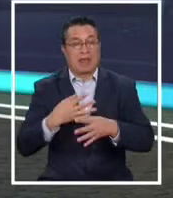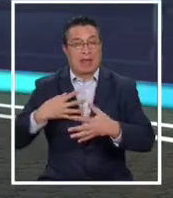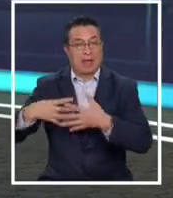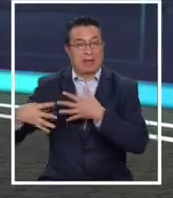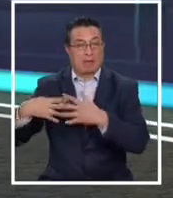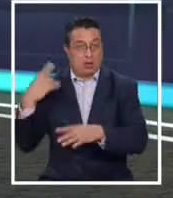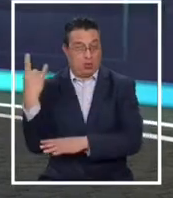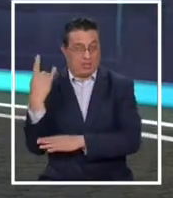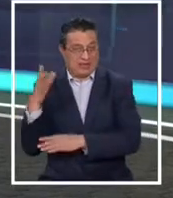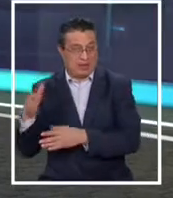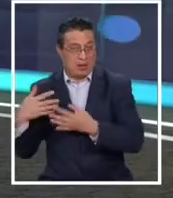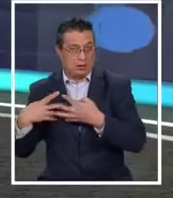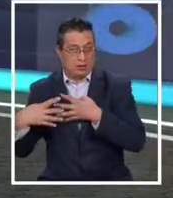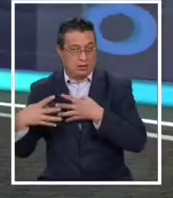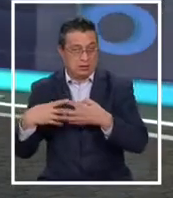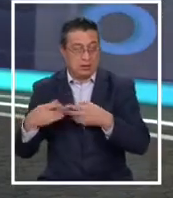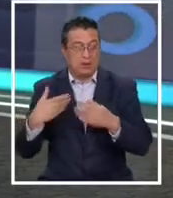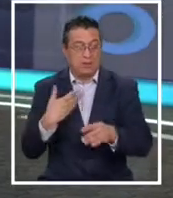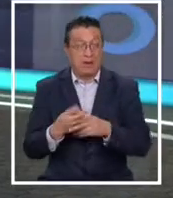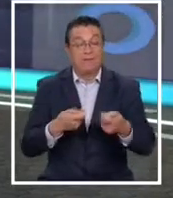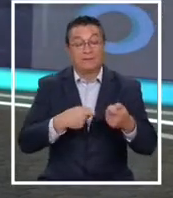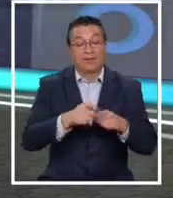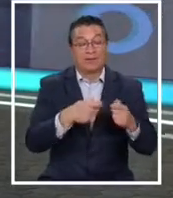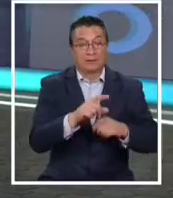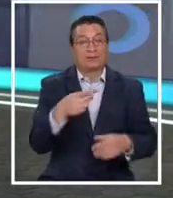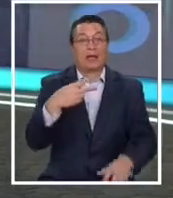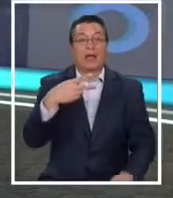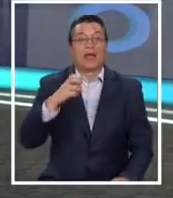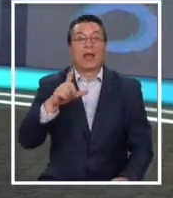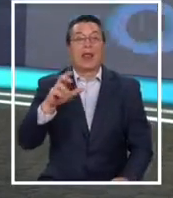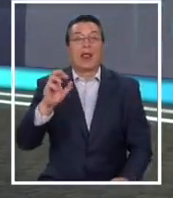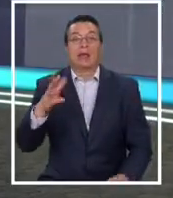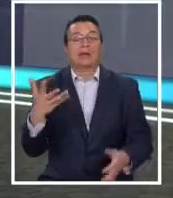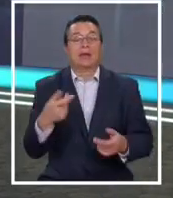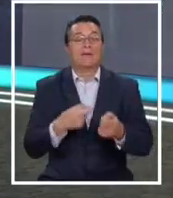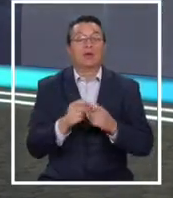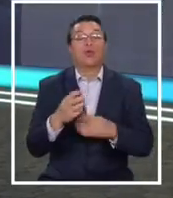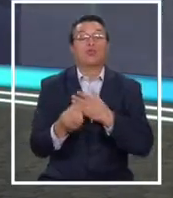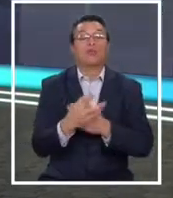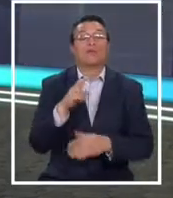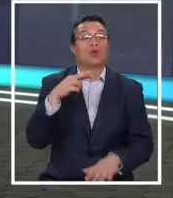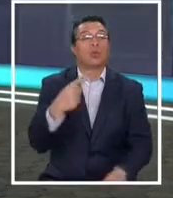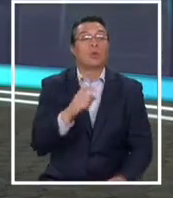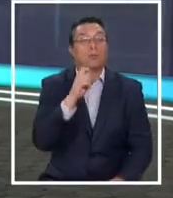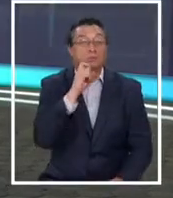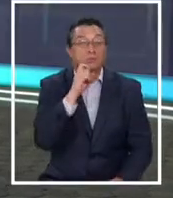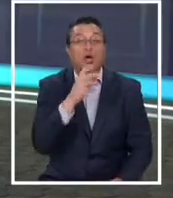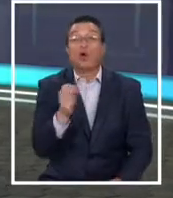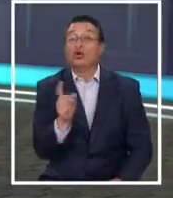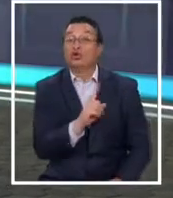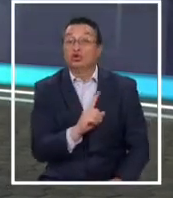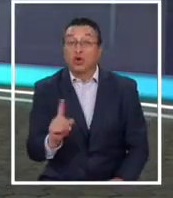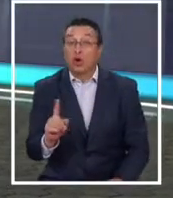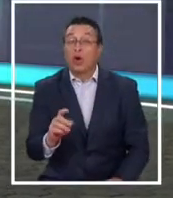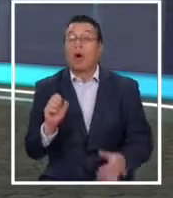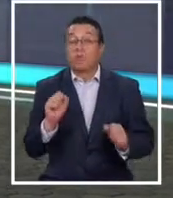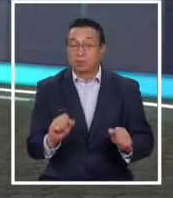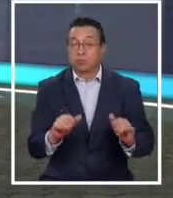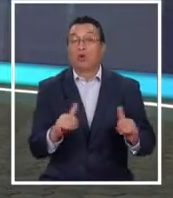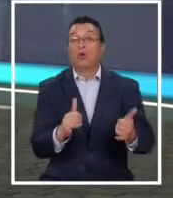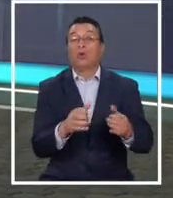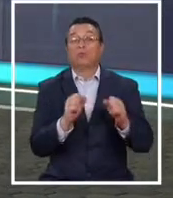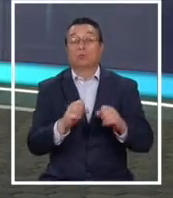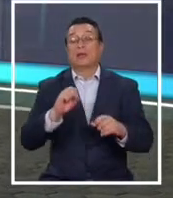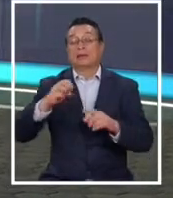total en esta negociación con la venta de las acciones de Carlos Heller. Para conocer los nuevos dueños, quiénes serán. O si no, dicen, bueno, podrían jugar